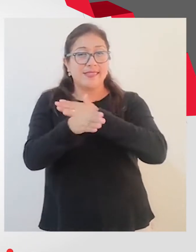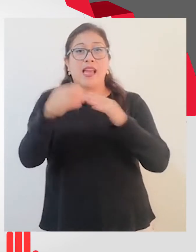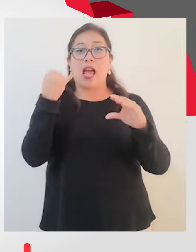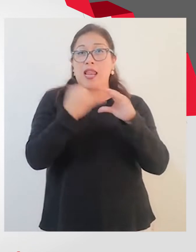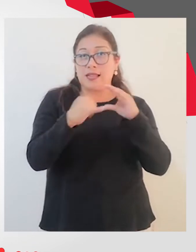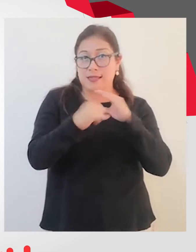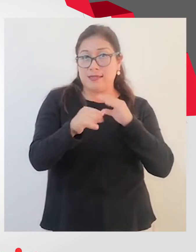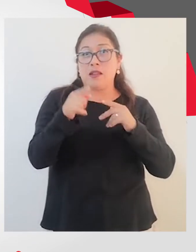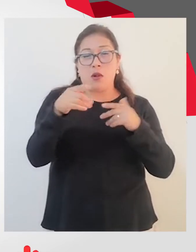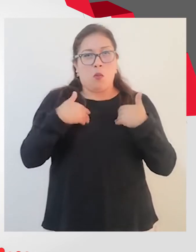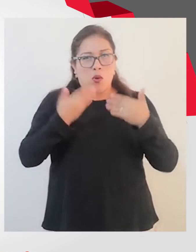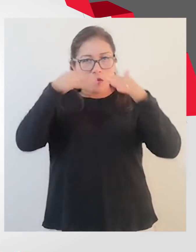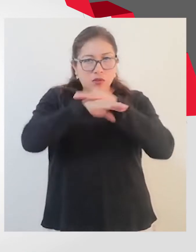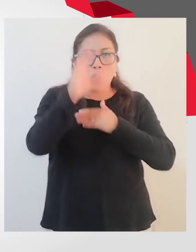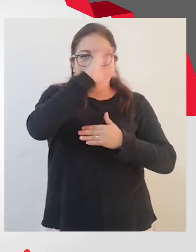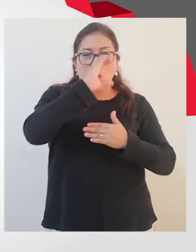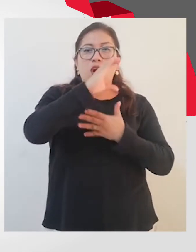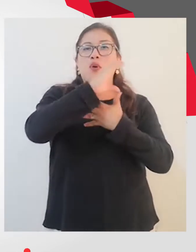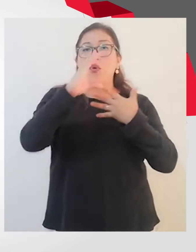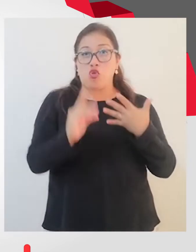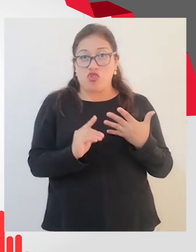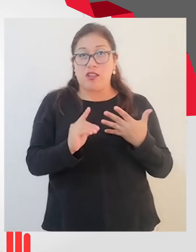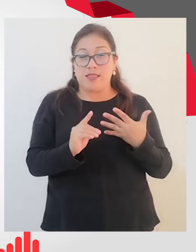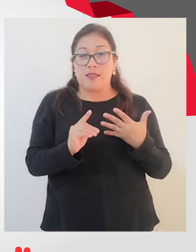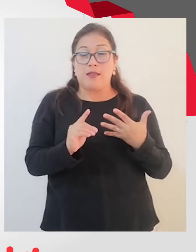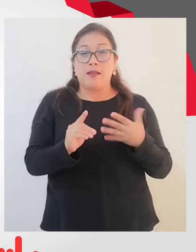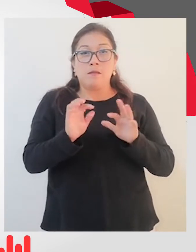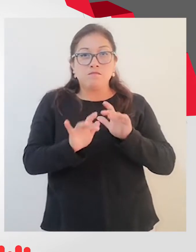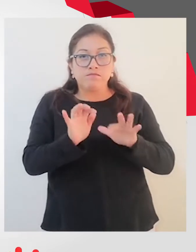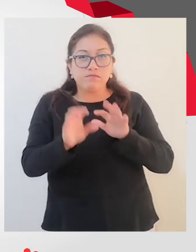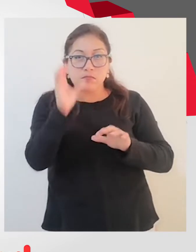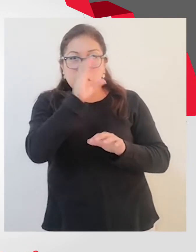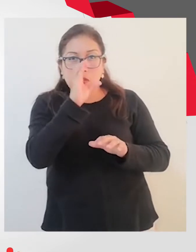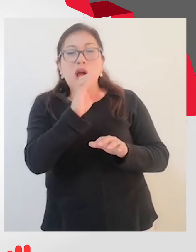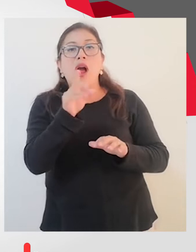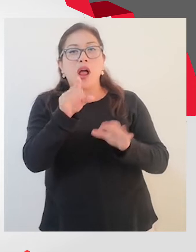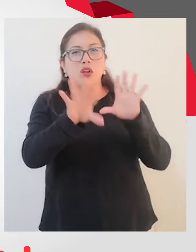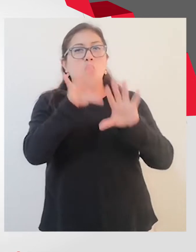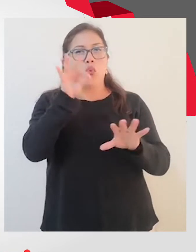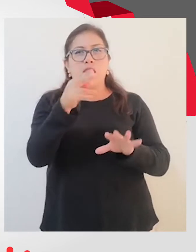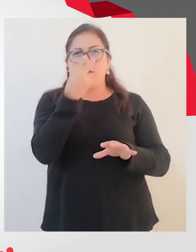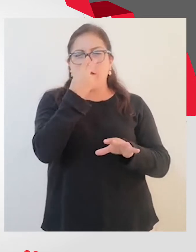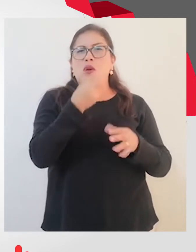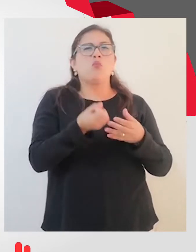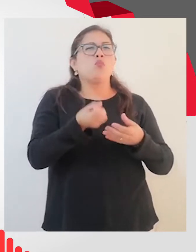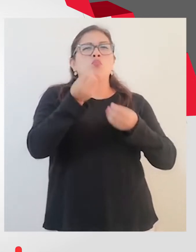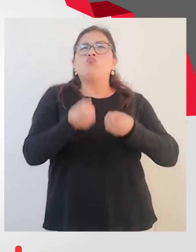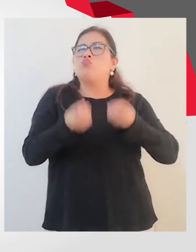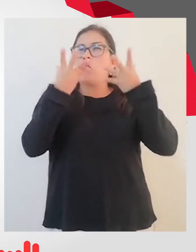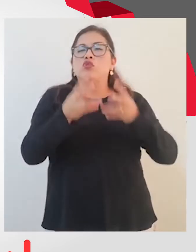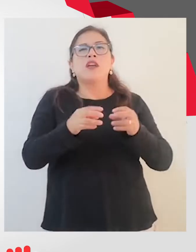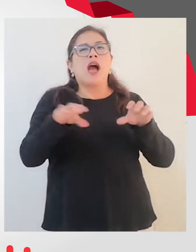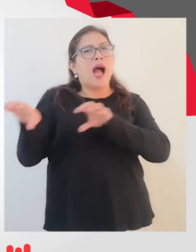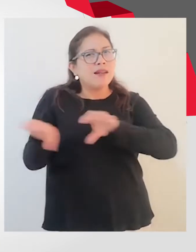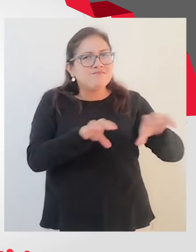que por favor ingresen, busquen al CONADIS y van a encontrar que estamos desarrollando un número muy grande de actividades a